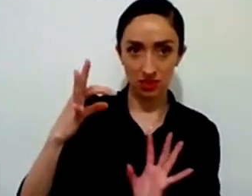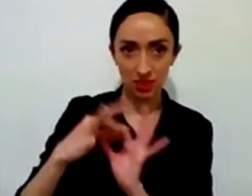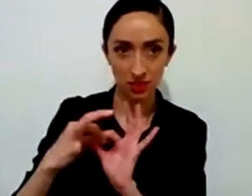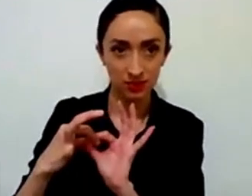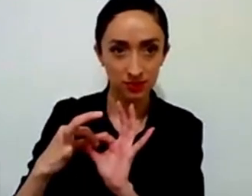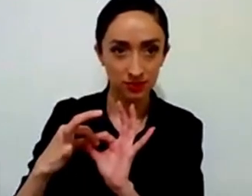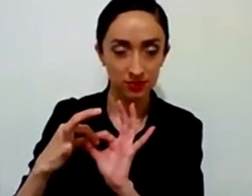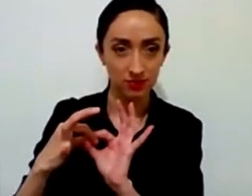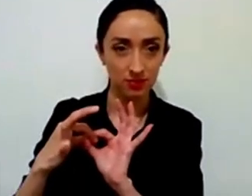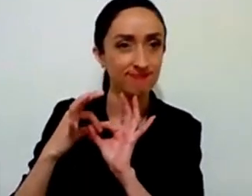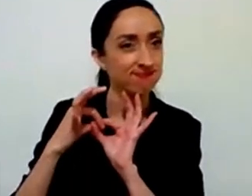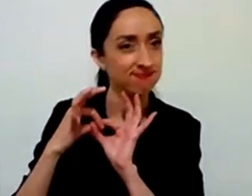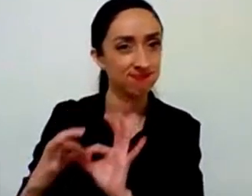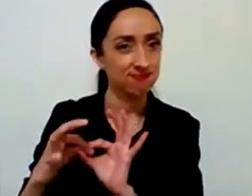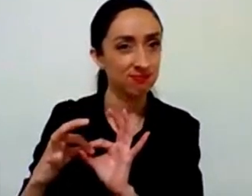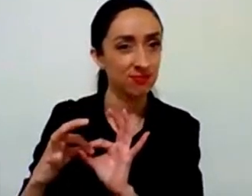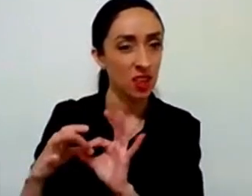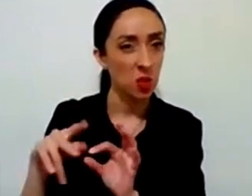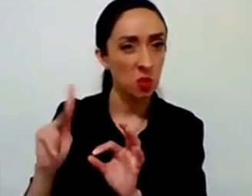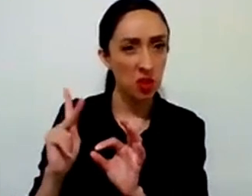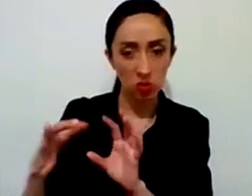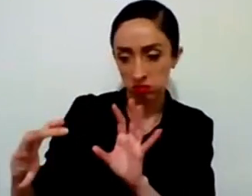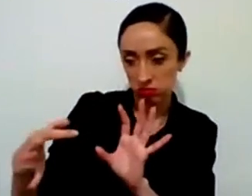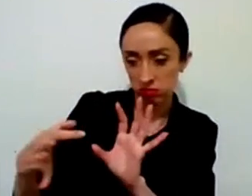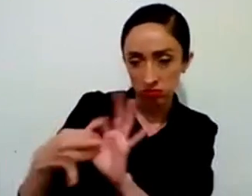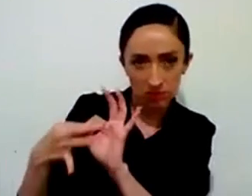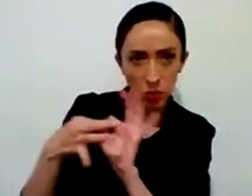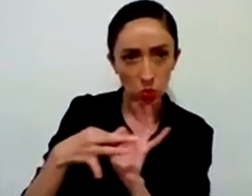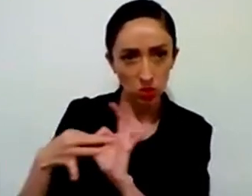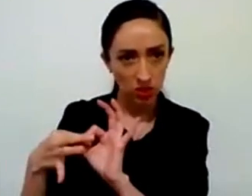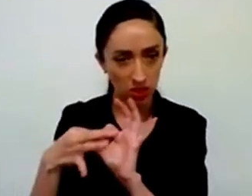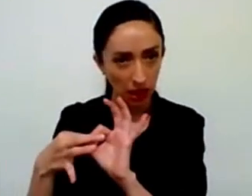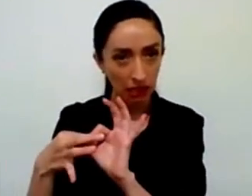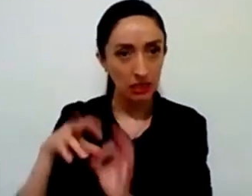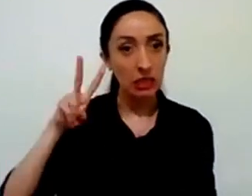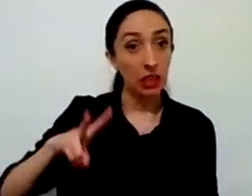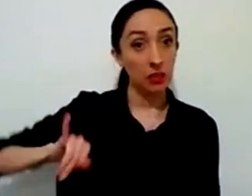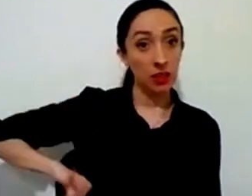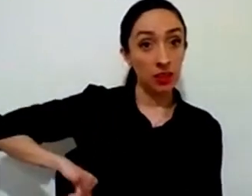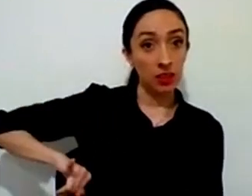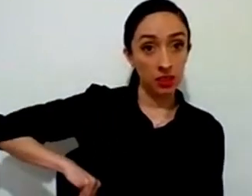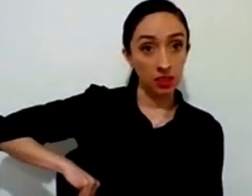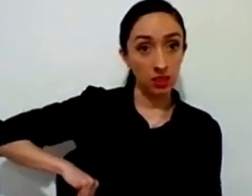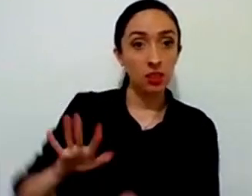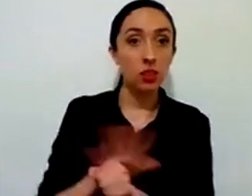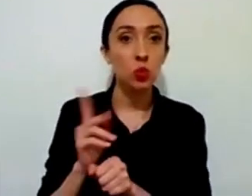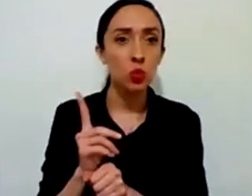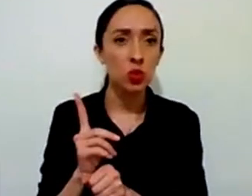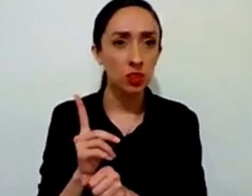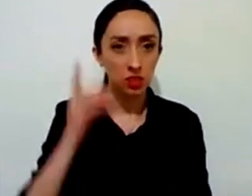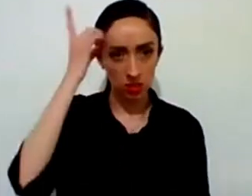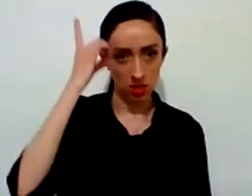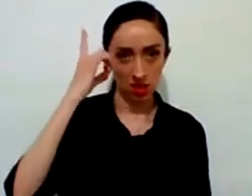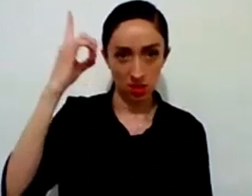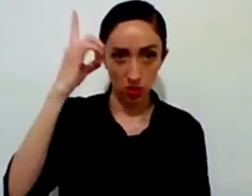pero es un pacto interesante porque igual que Dios nos llama por nuestro nombre y